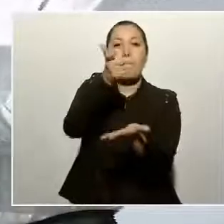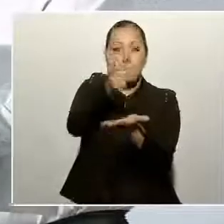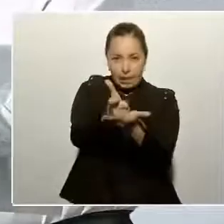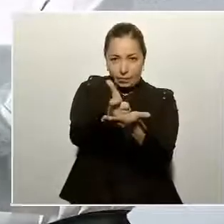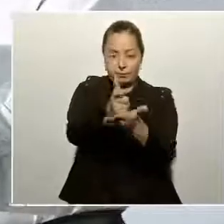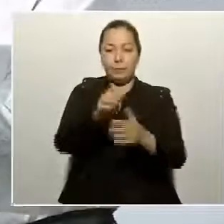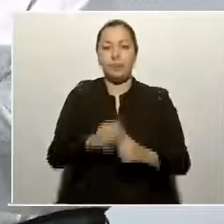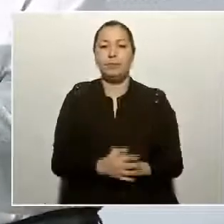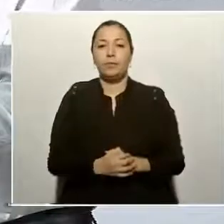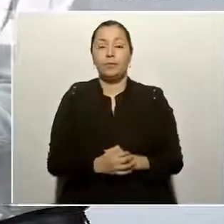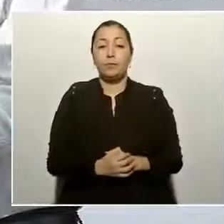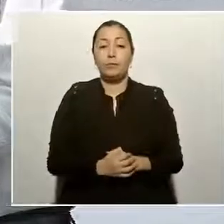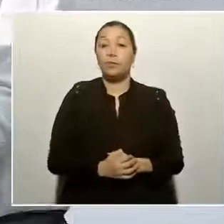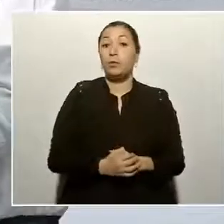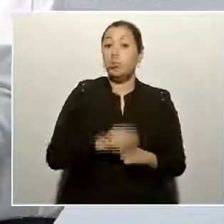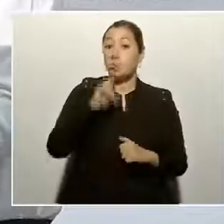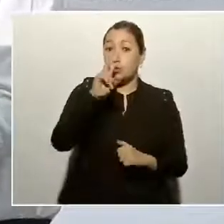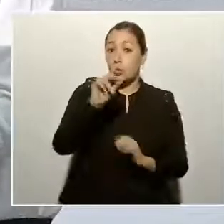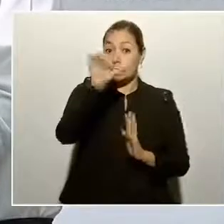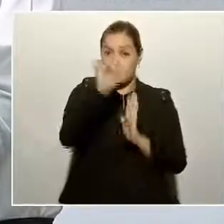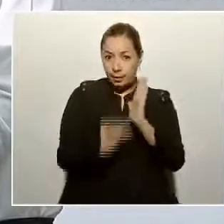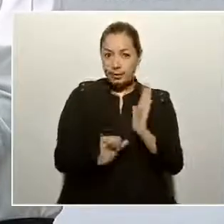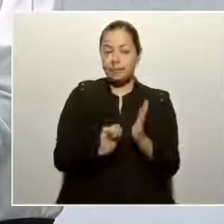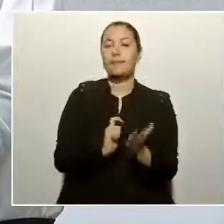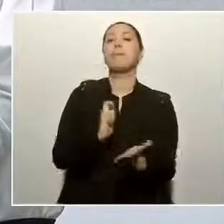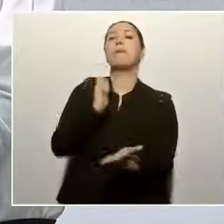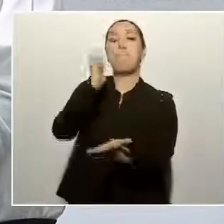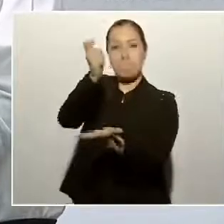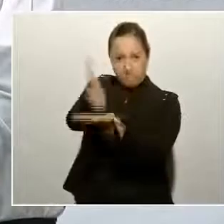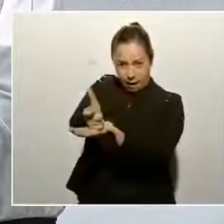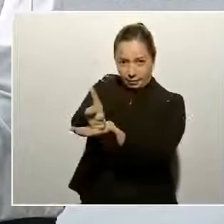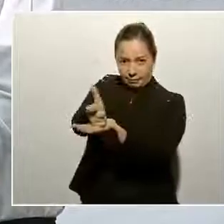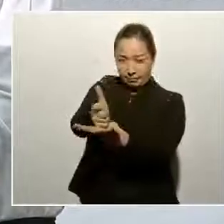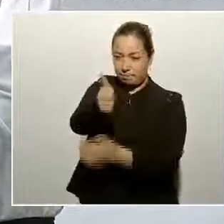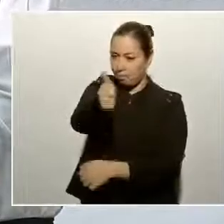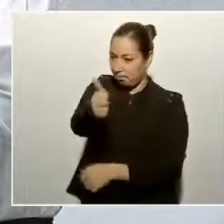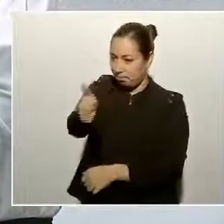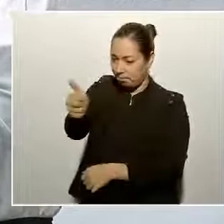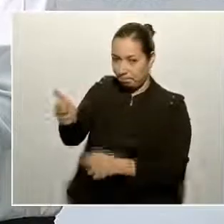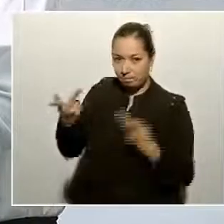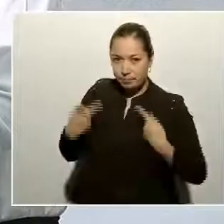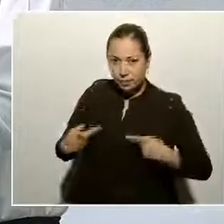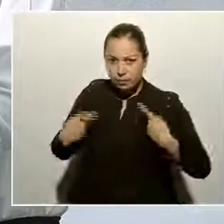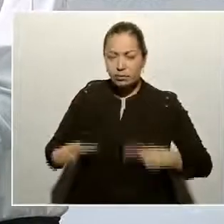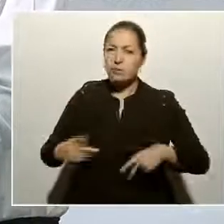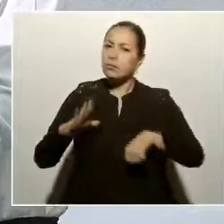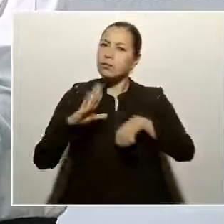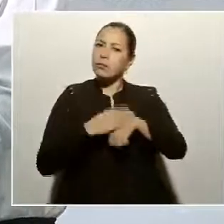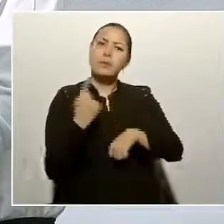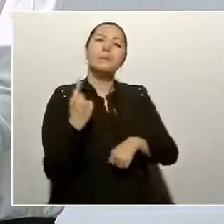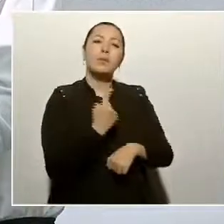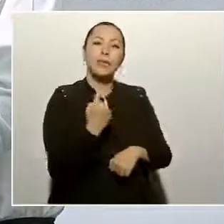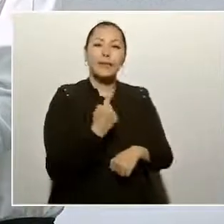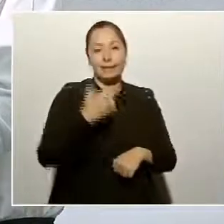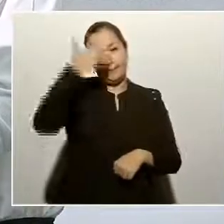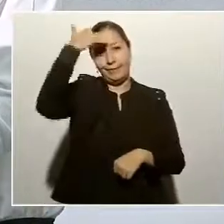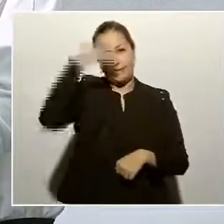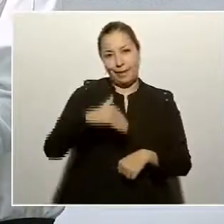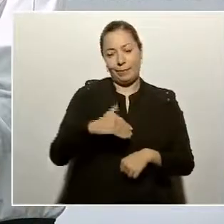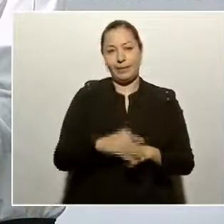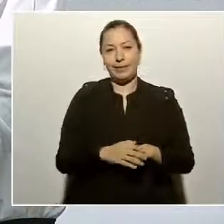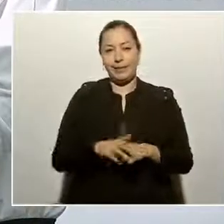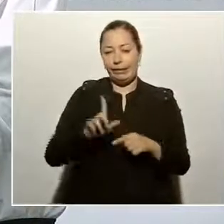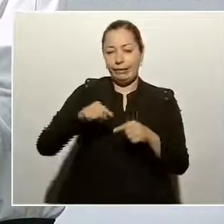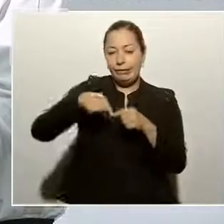a entrar ya en la veda